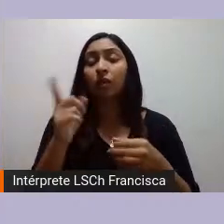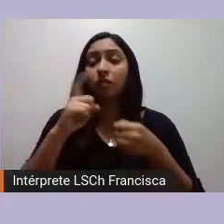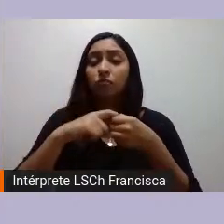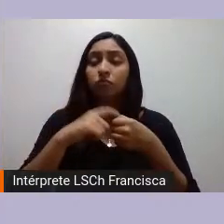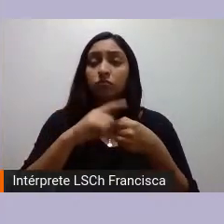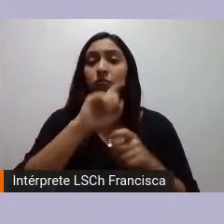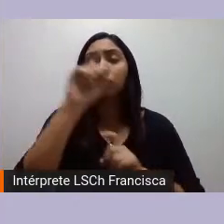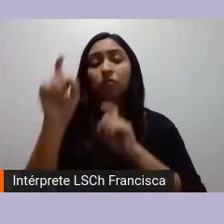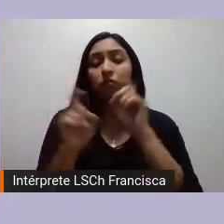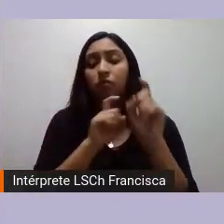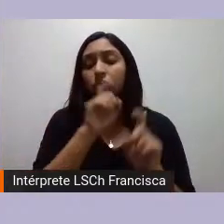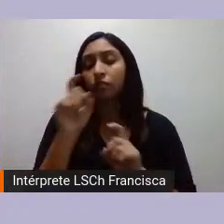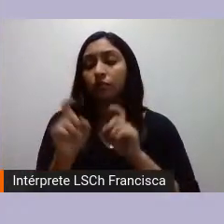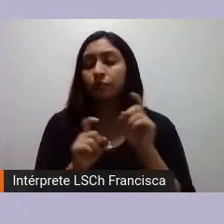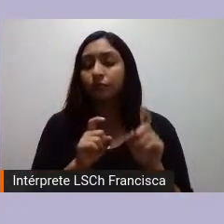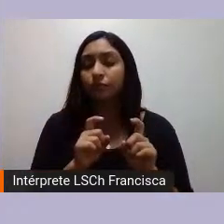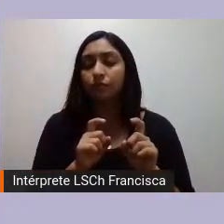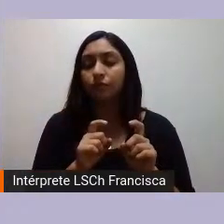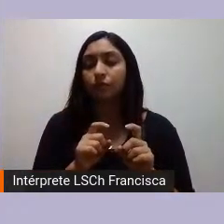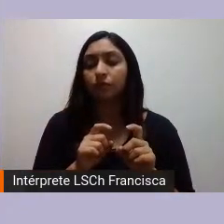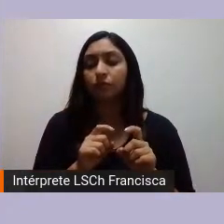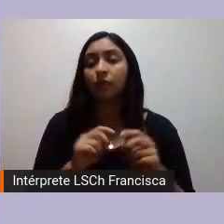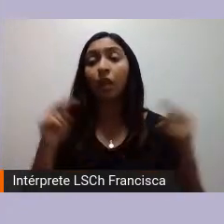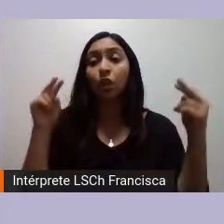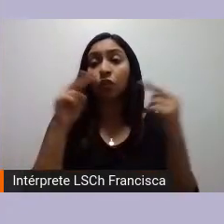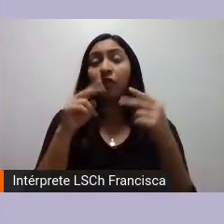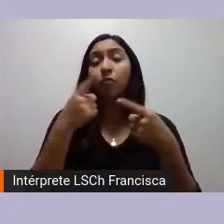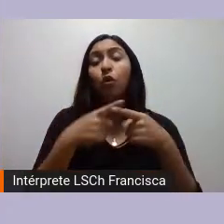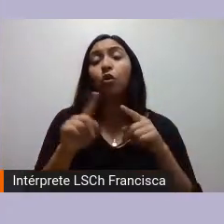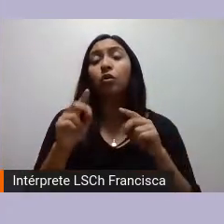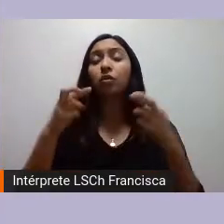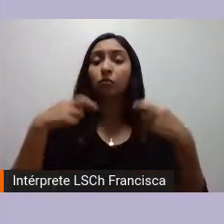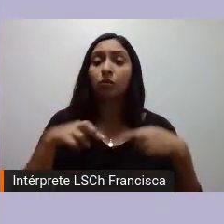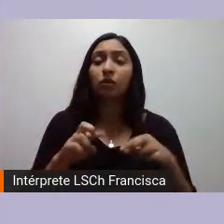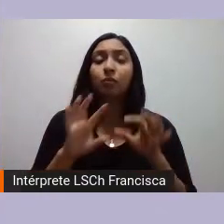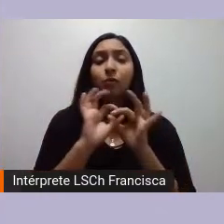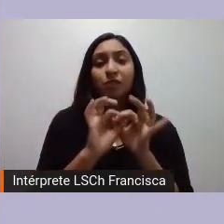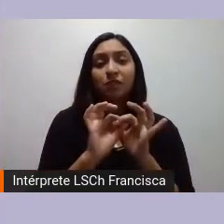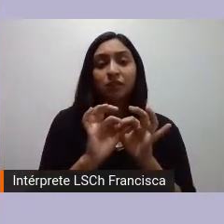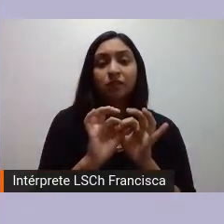y y nos vemos en otra oportunidad muchas gracias